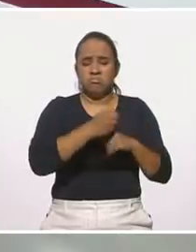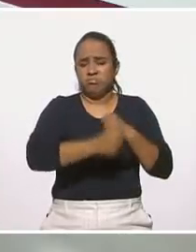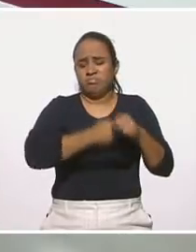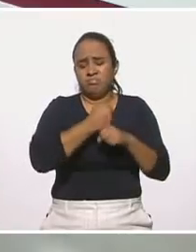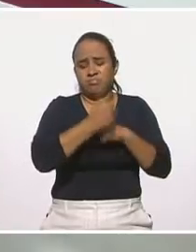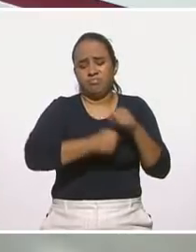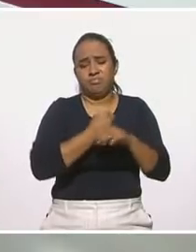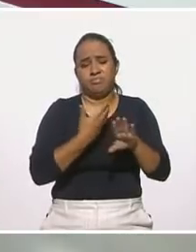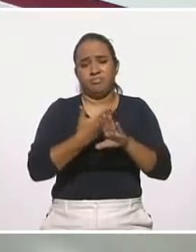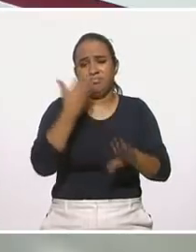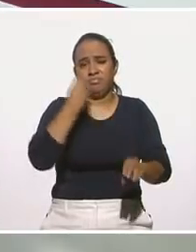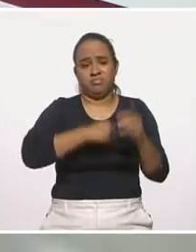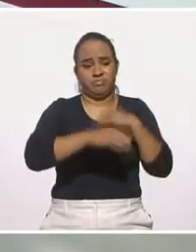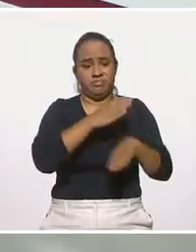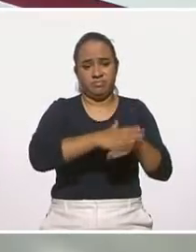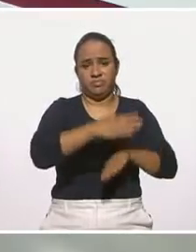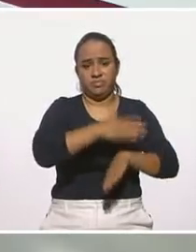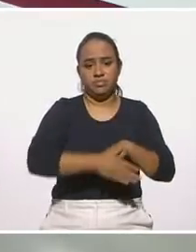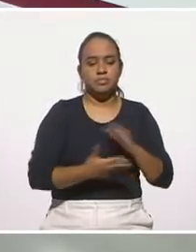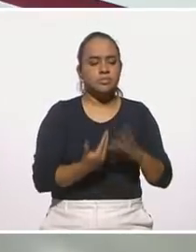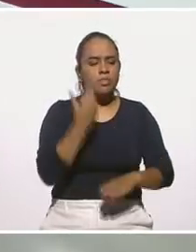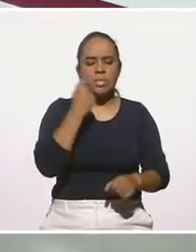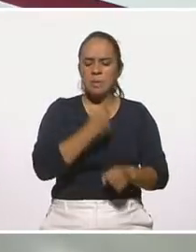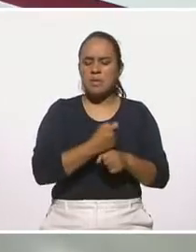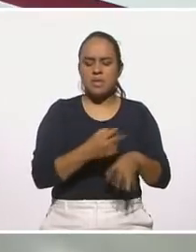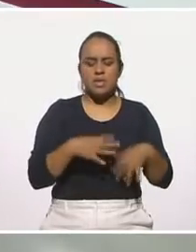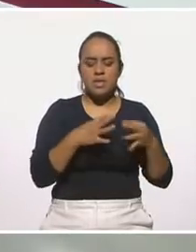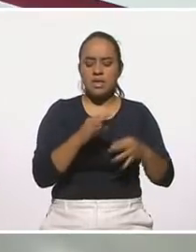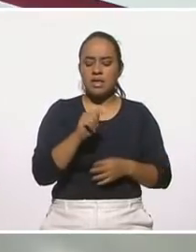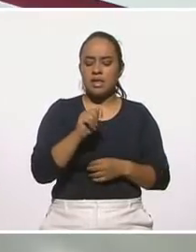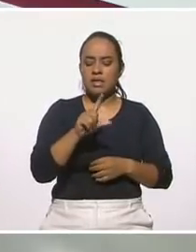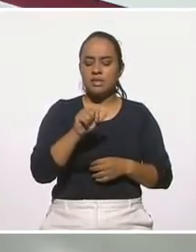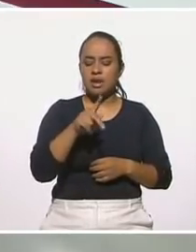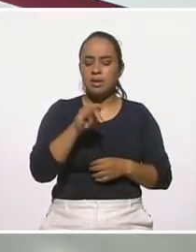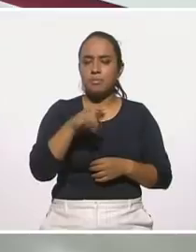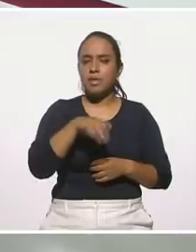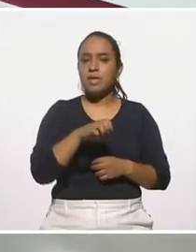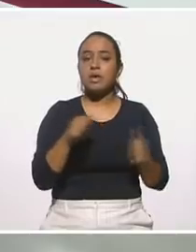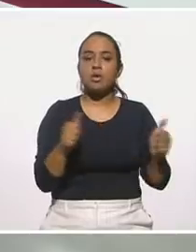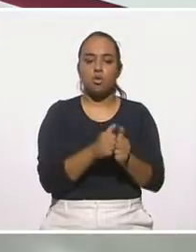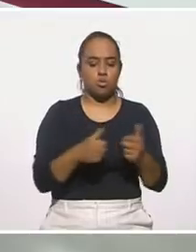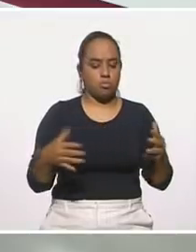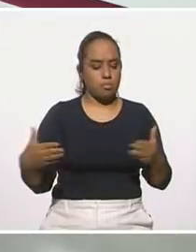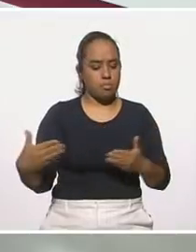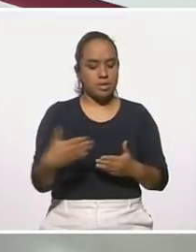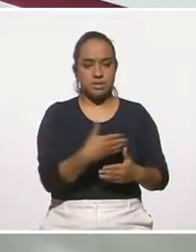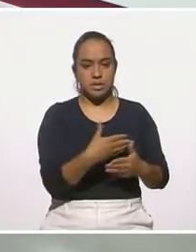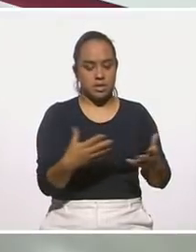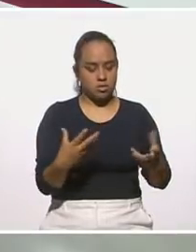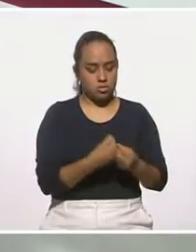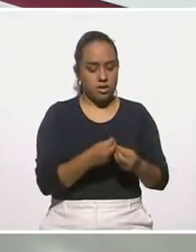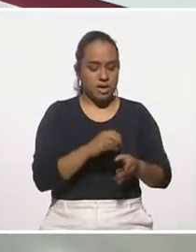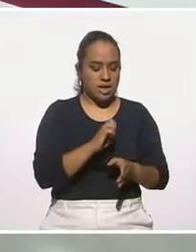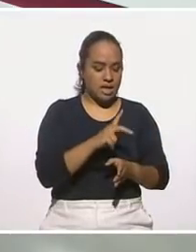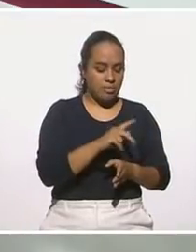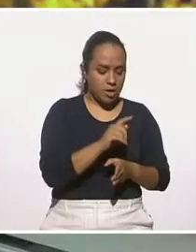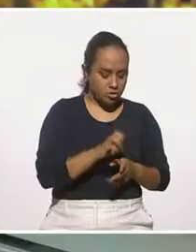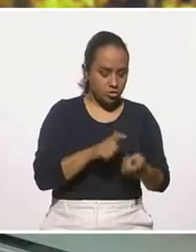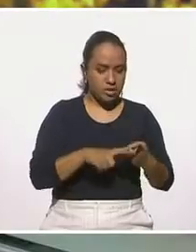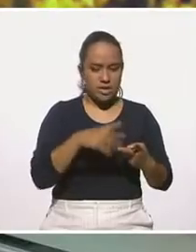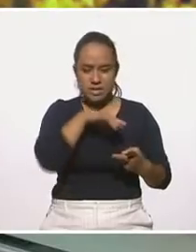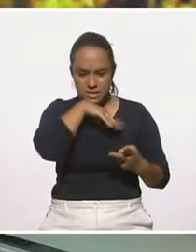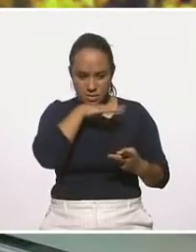platillos del nopal eran los clapiques, que era con pescado, epazotes, cebolla,